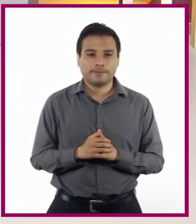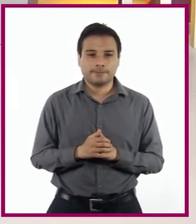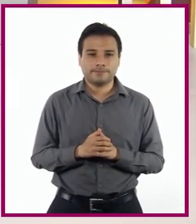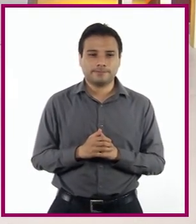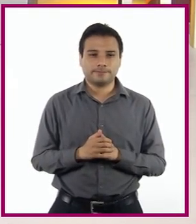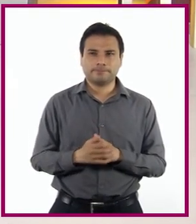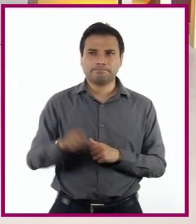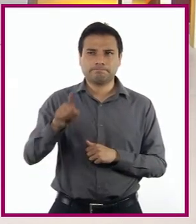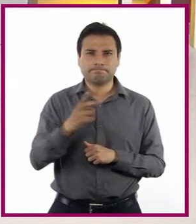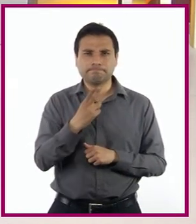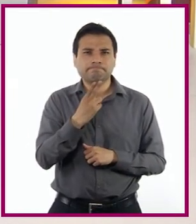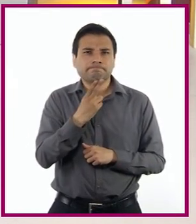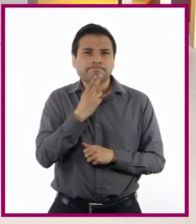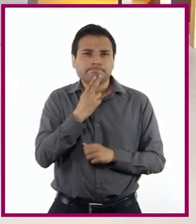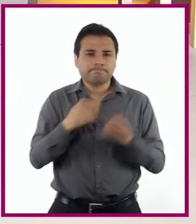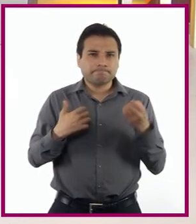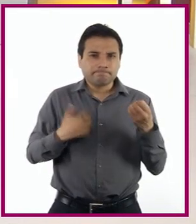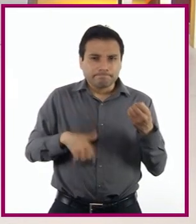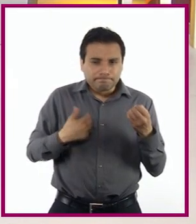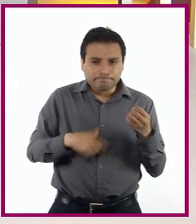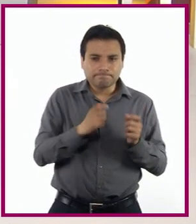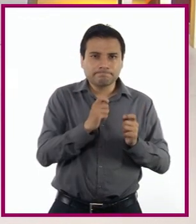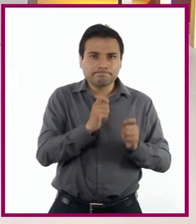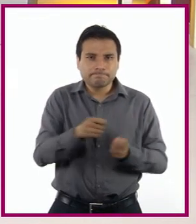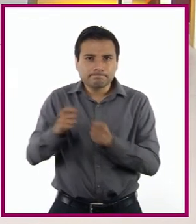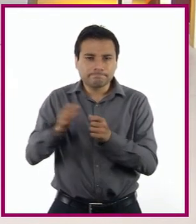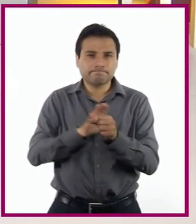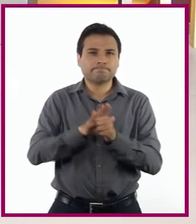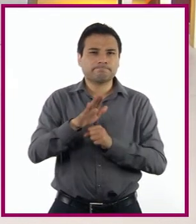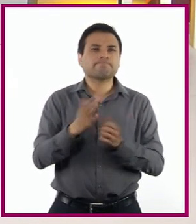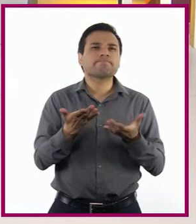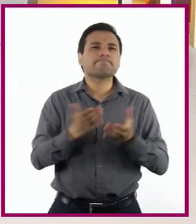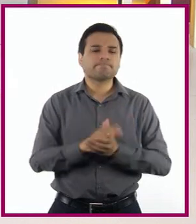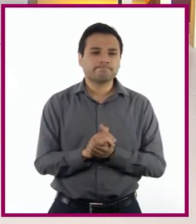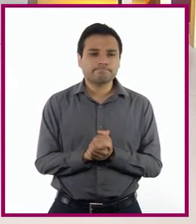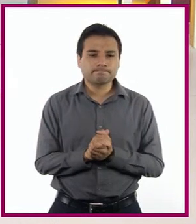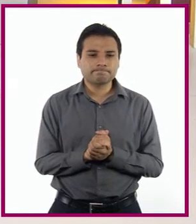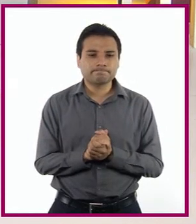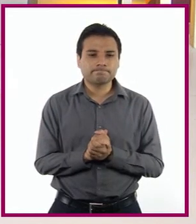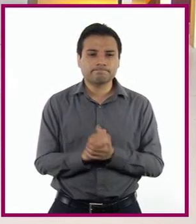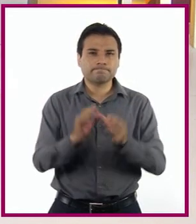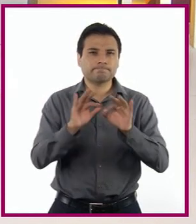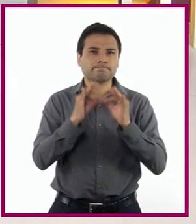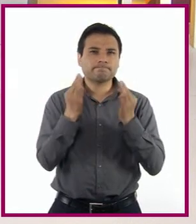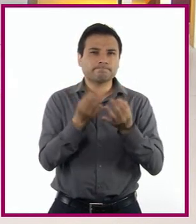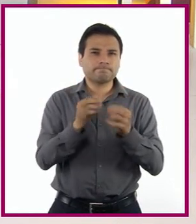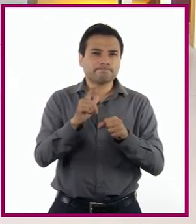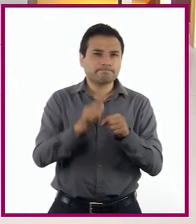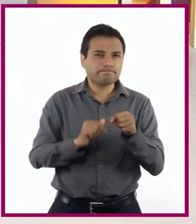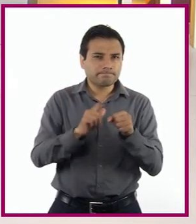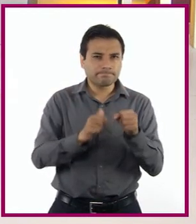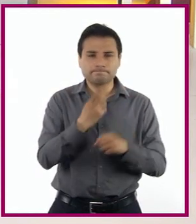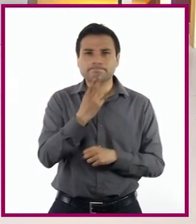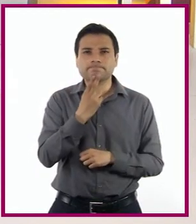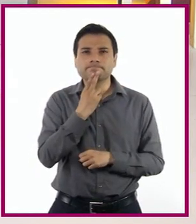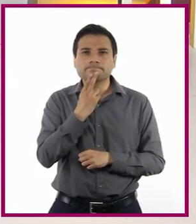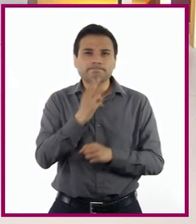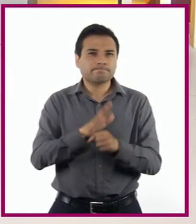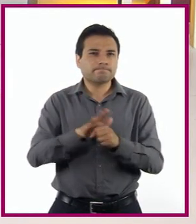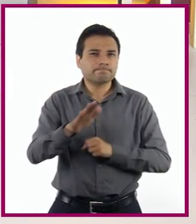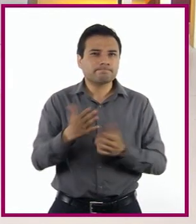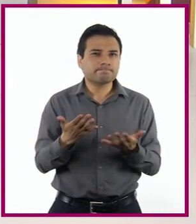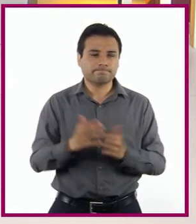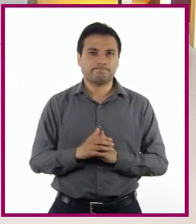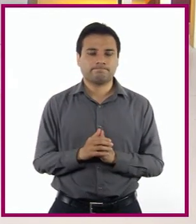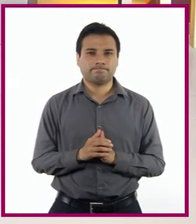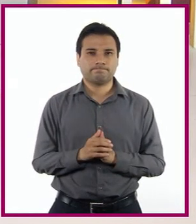musicales usó Jaime Lías o qué formas y colores usó Anareli. ¿Qué te